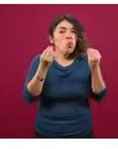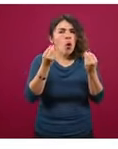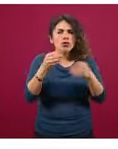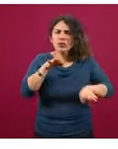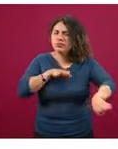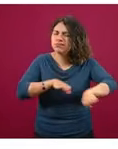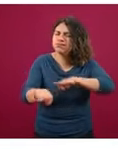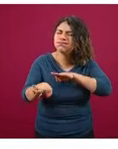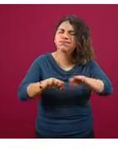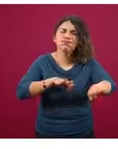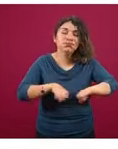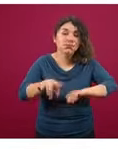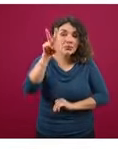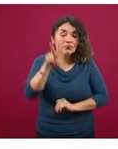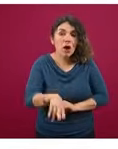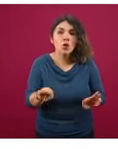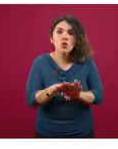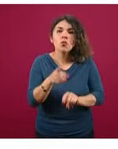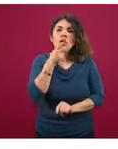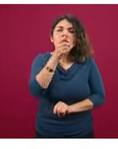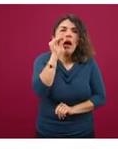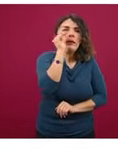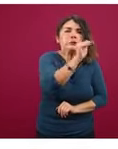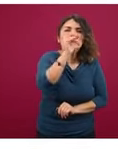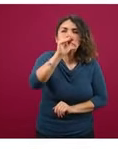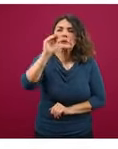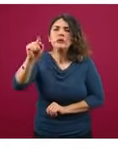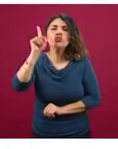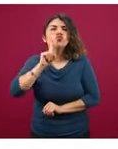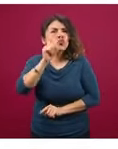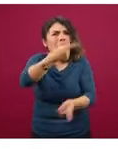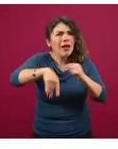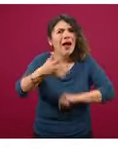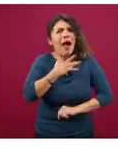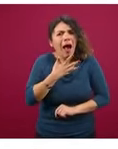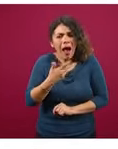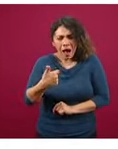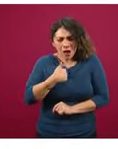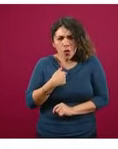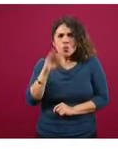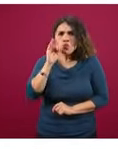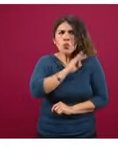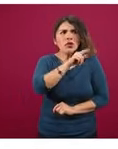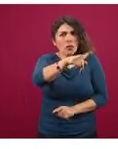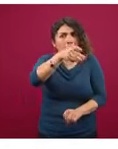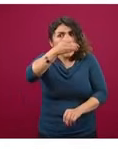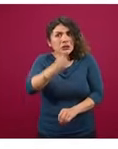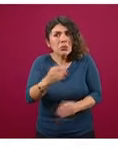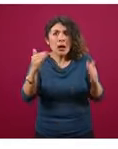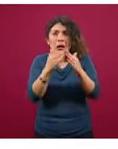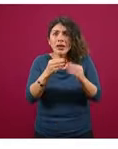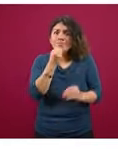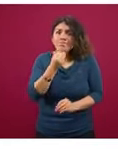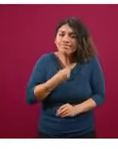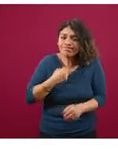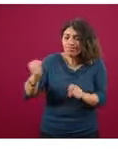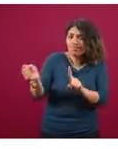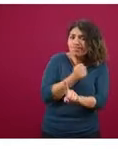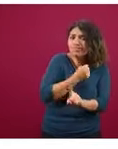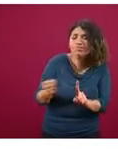trabajo de decirle a las mujeres que no estaban solas, que no tenían por qué aceptar la violencia,